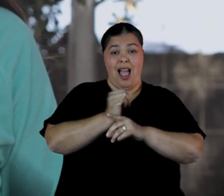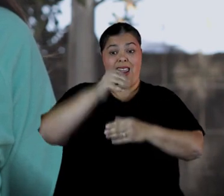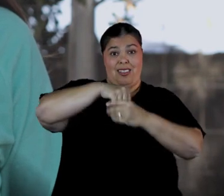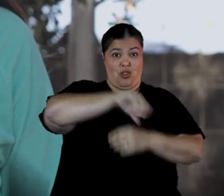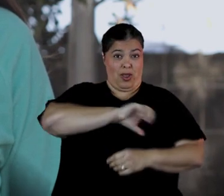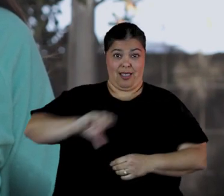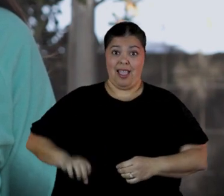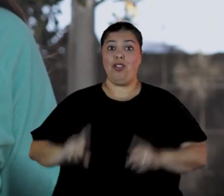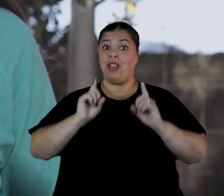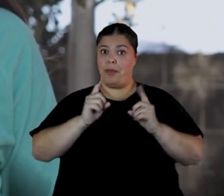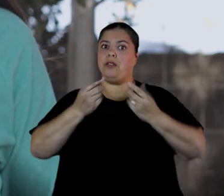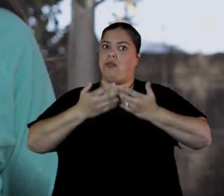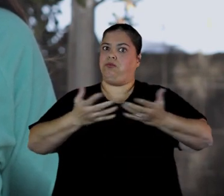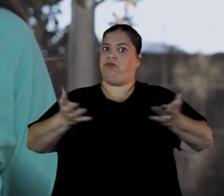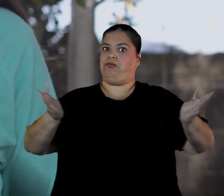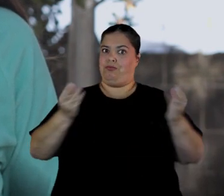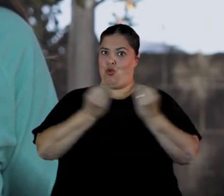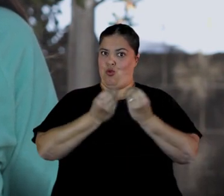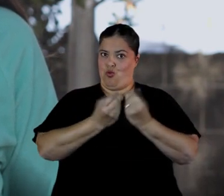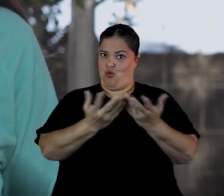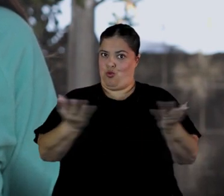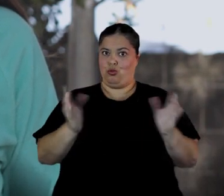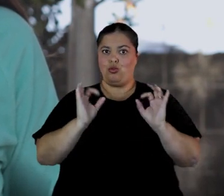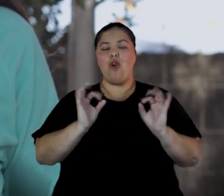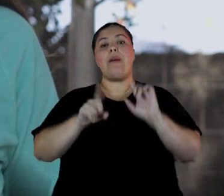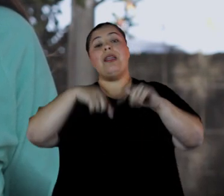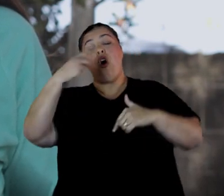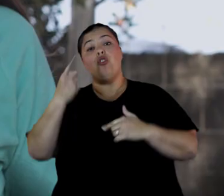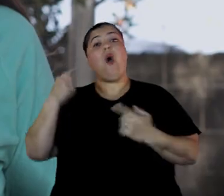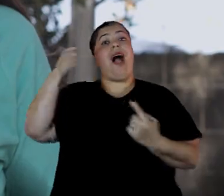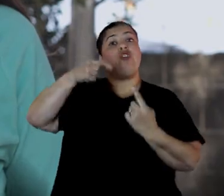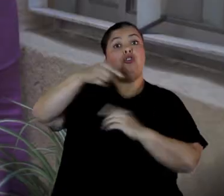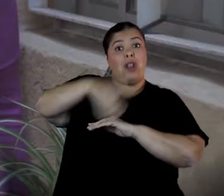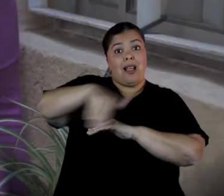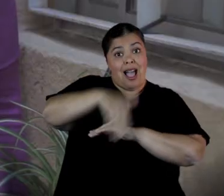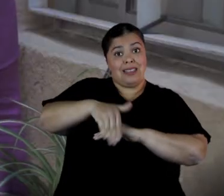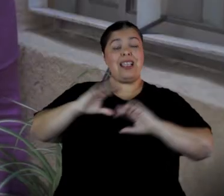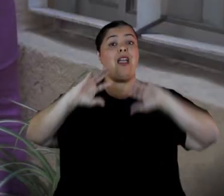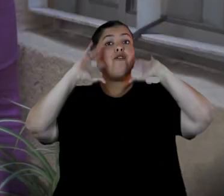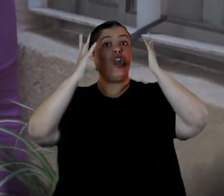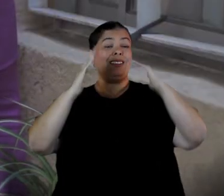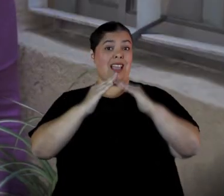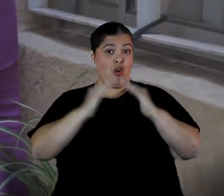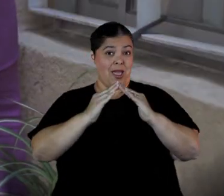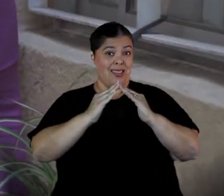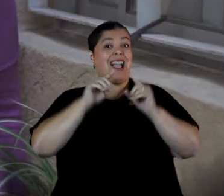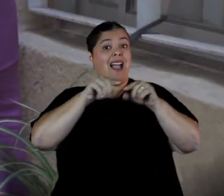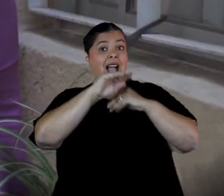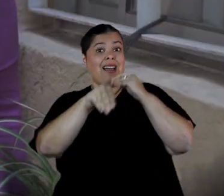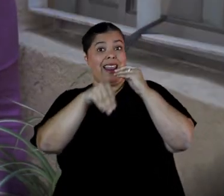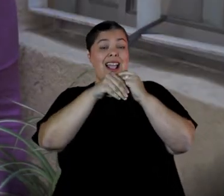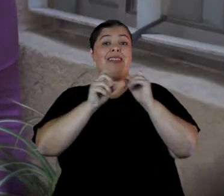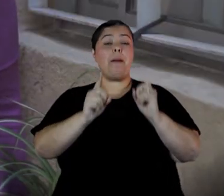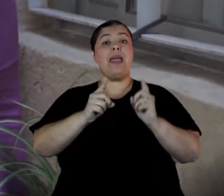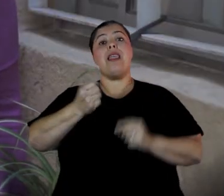amplia. Tenemos el acoso callejero, la violencia doméstica. Se agregó el delito de femicidio, regulado en el Código